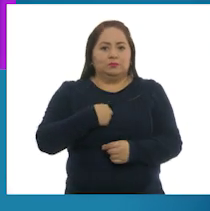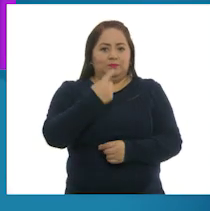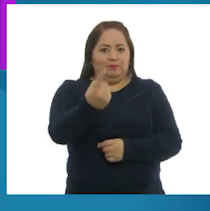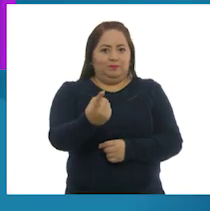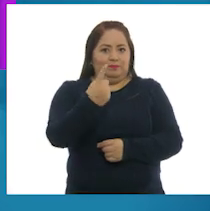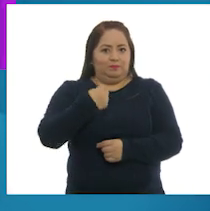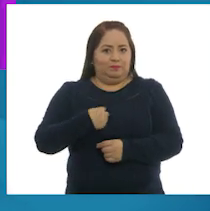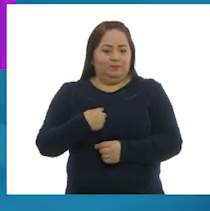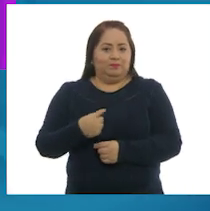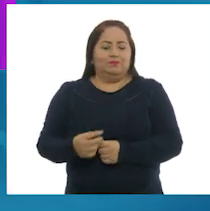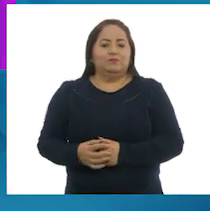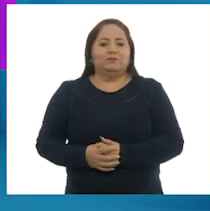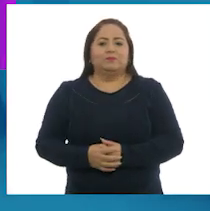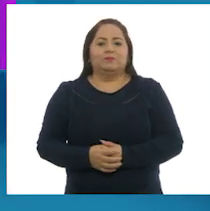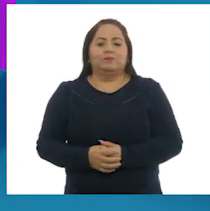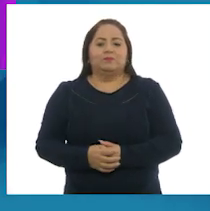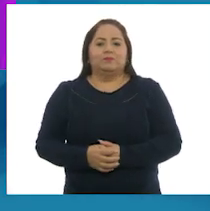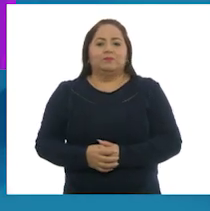a los otros.